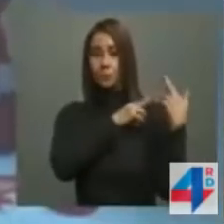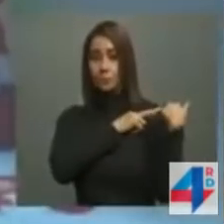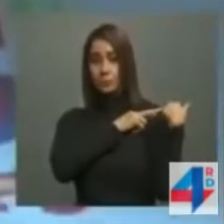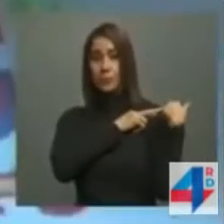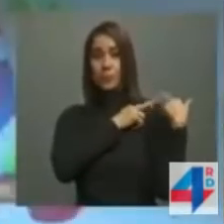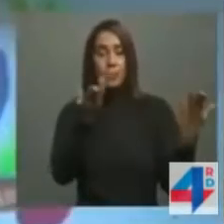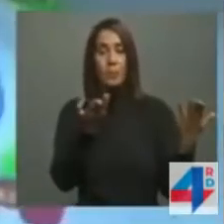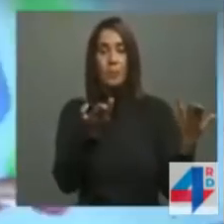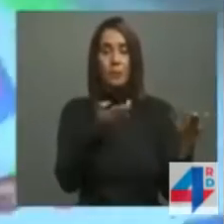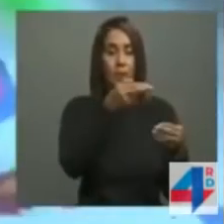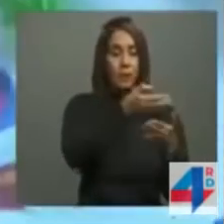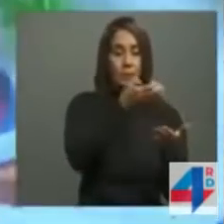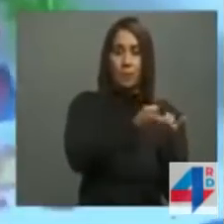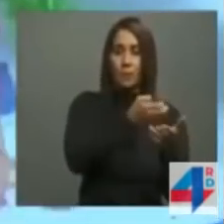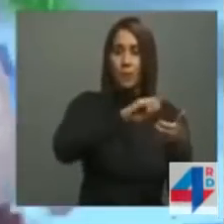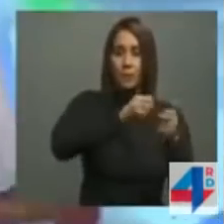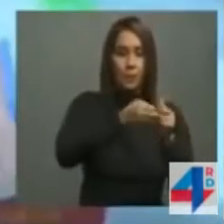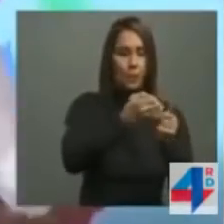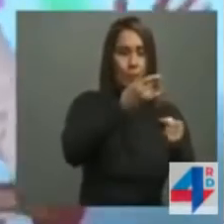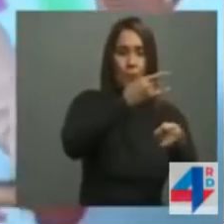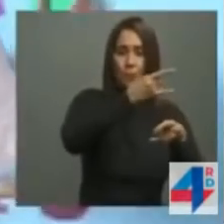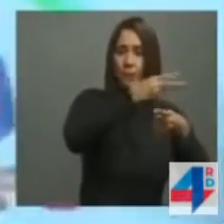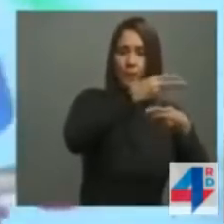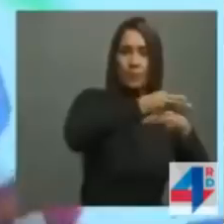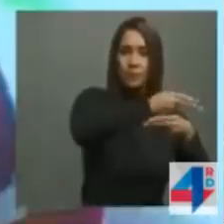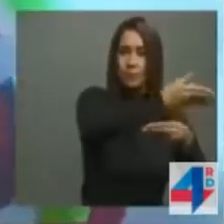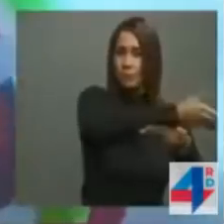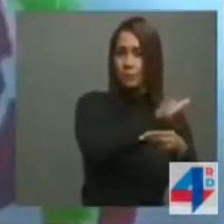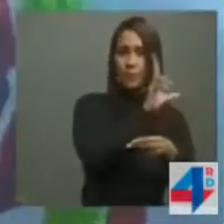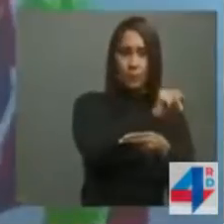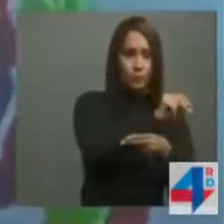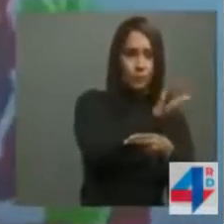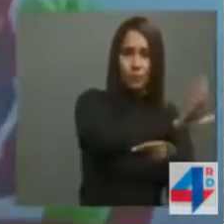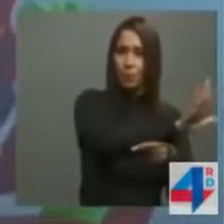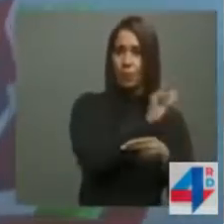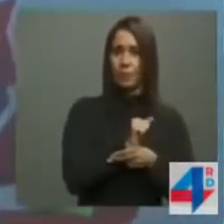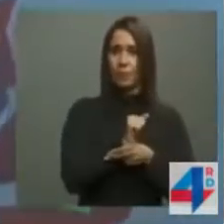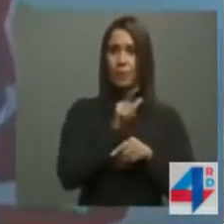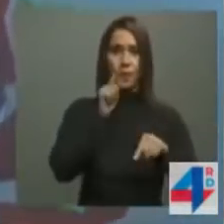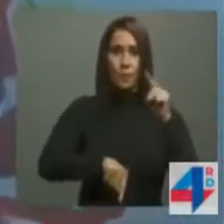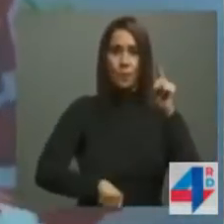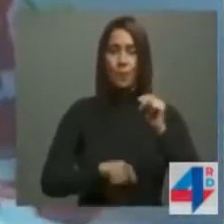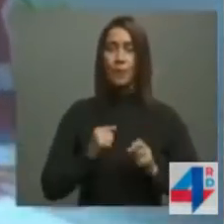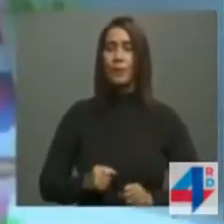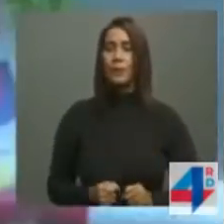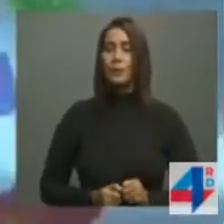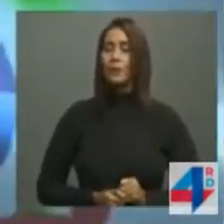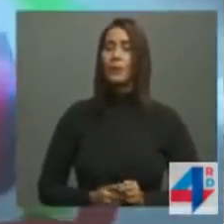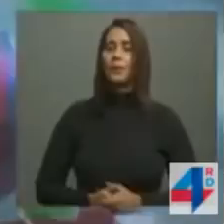de la crisis política y económica de ese país ni resolver tampoco el resto de sus problemas.